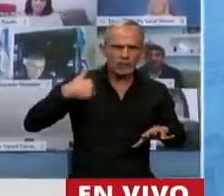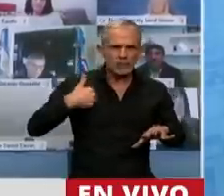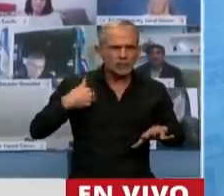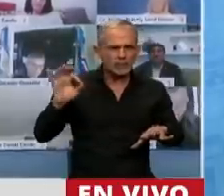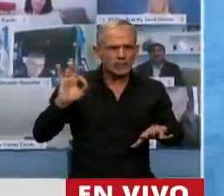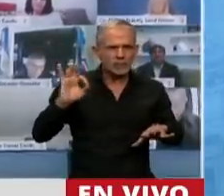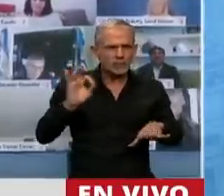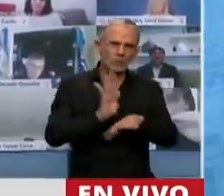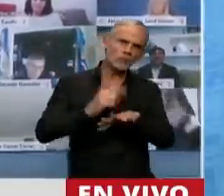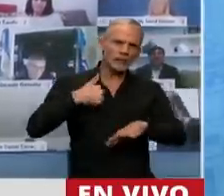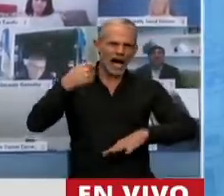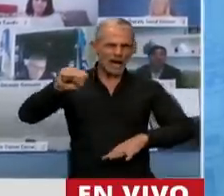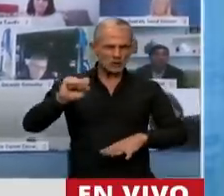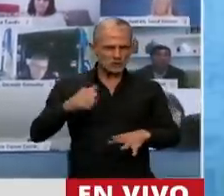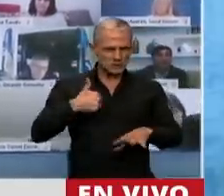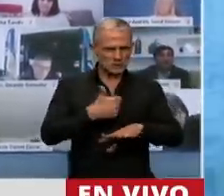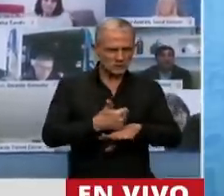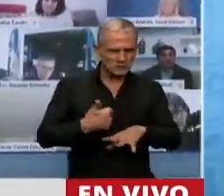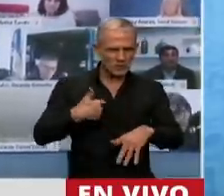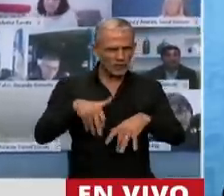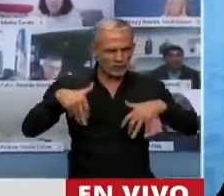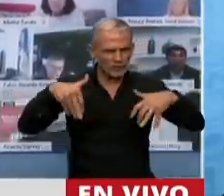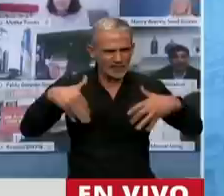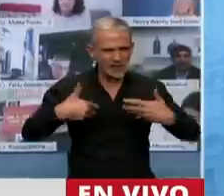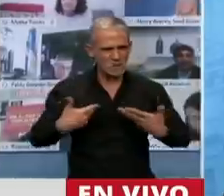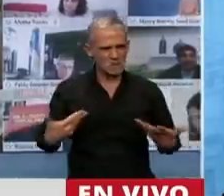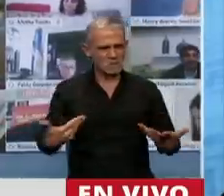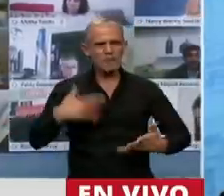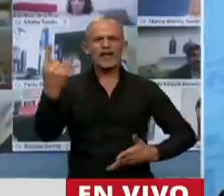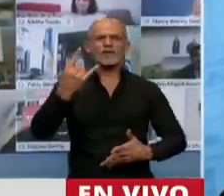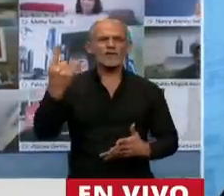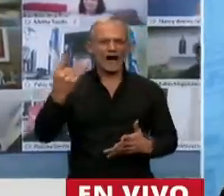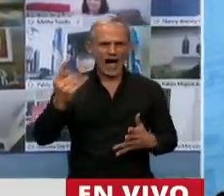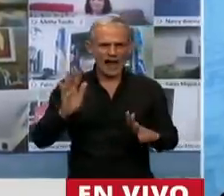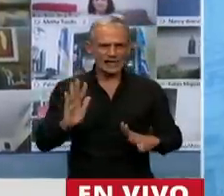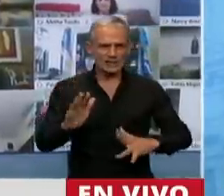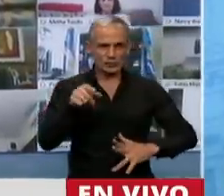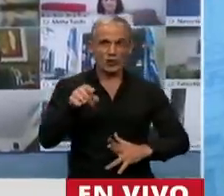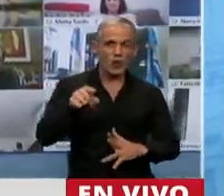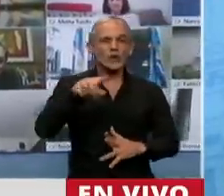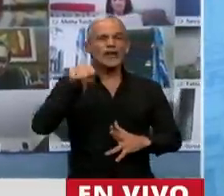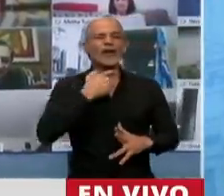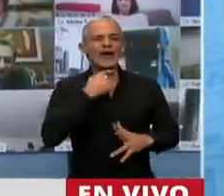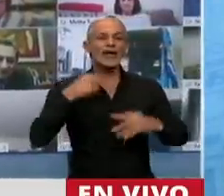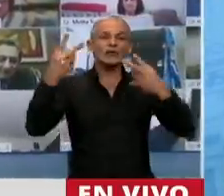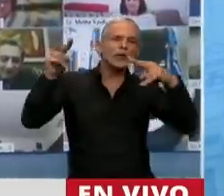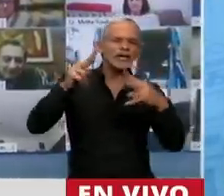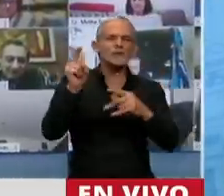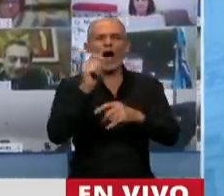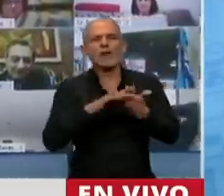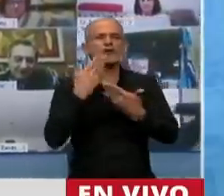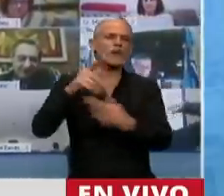Y quiero decir algunas cosas a pesar de ello. Es falso y de mala fe decir que no queremos tratar del turismo y la pesca.